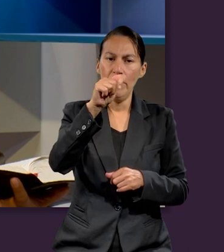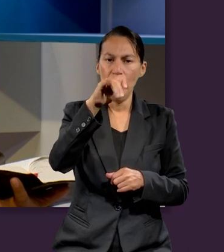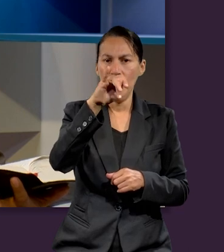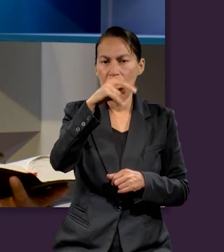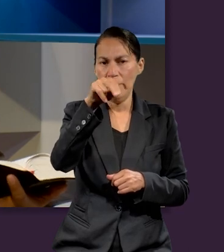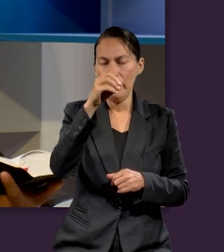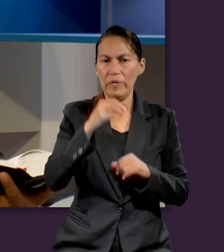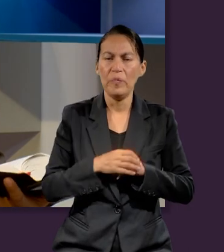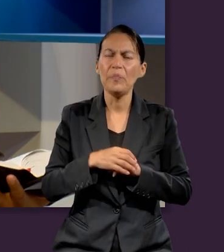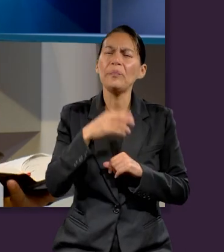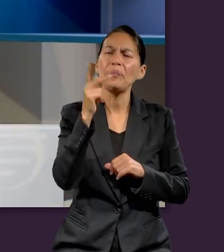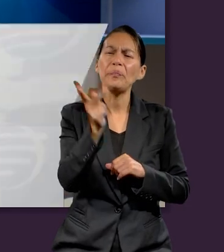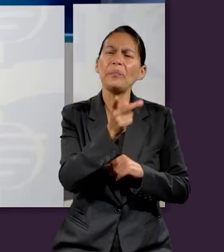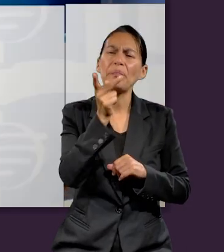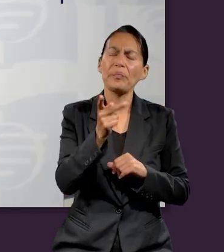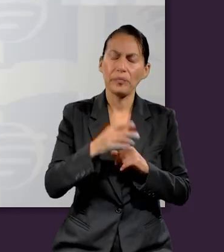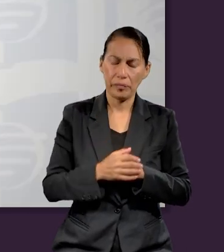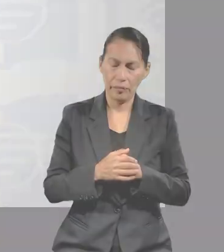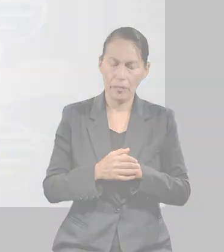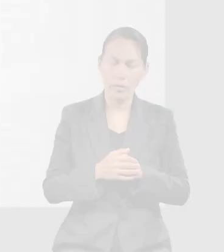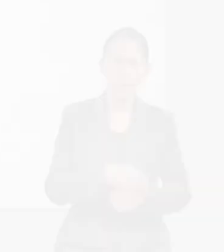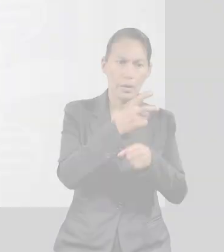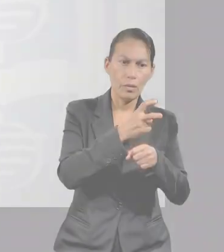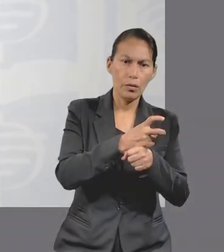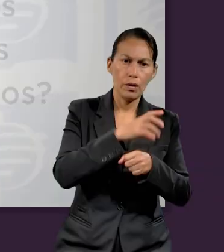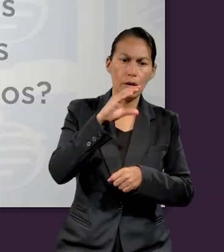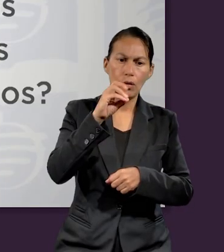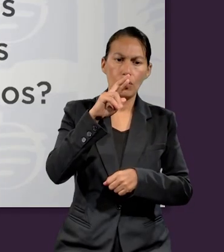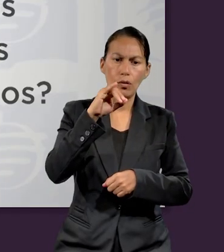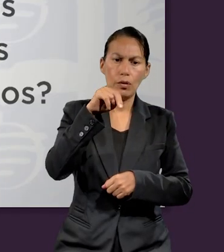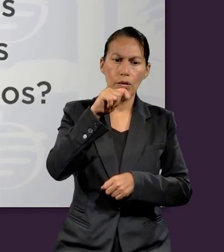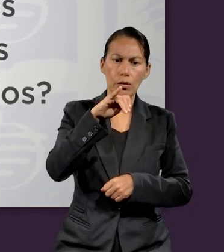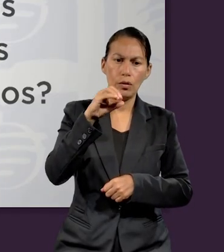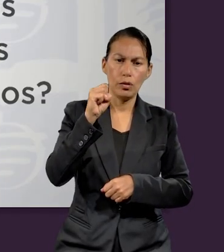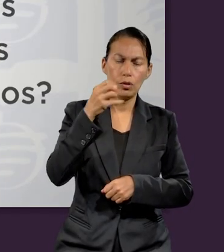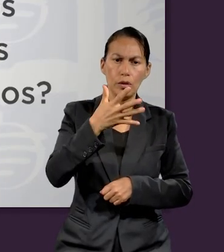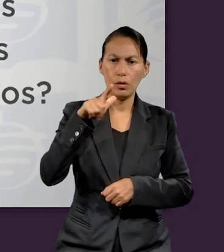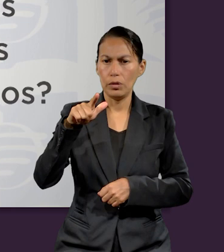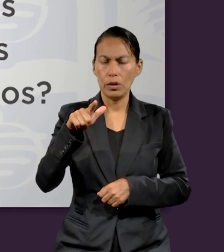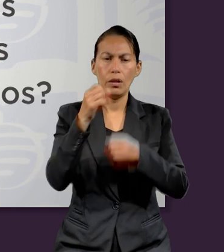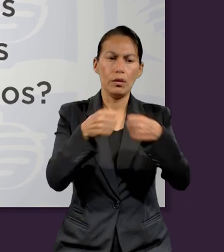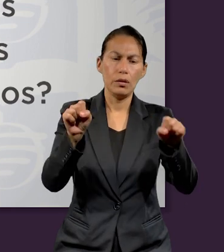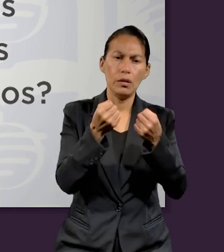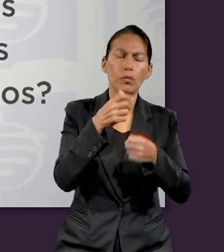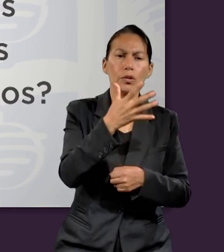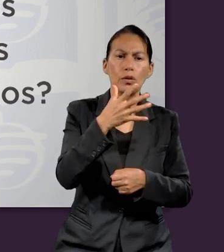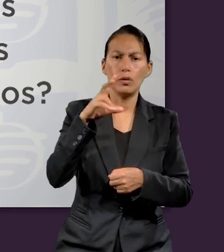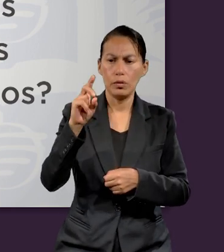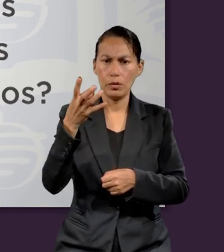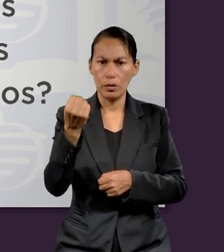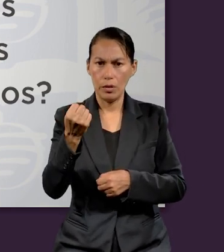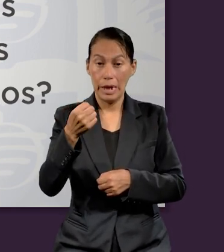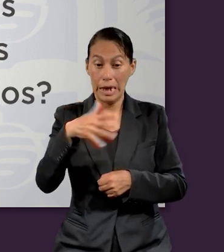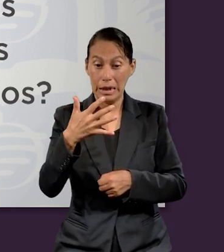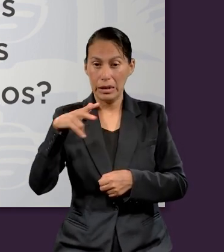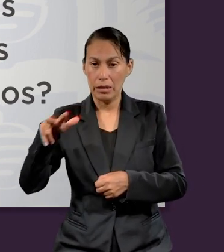experto. Él es el pastor Miguel Patiño. Y la pregunta consiste,